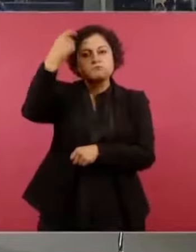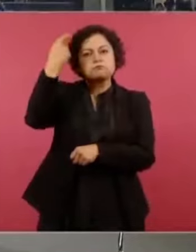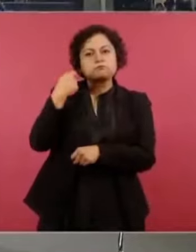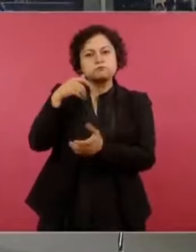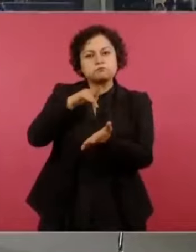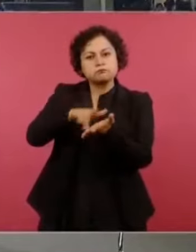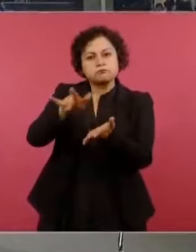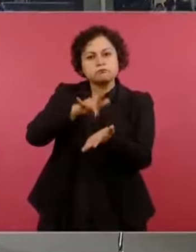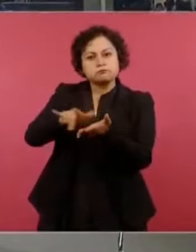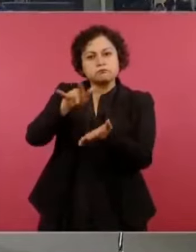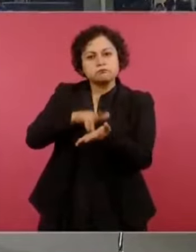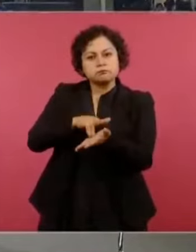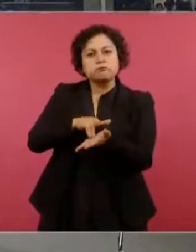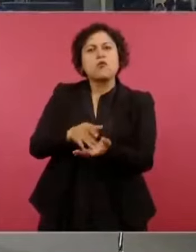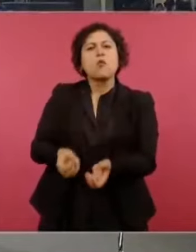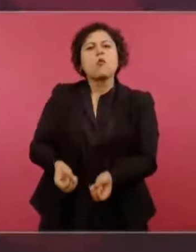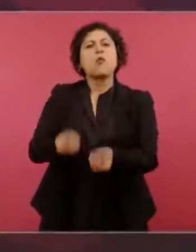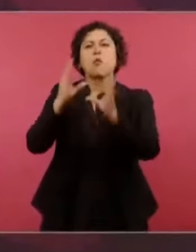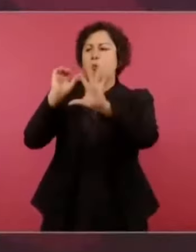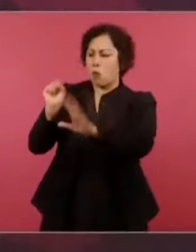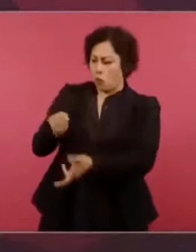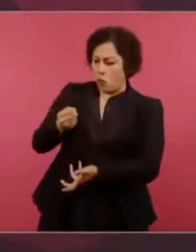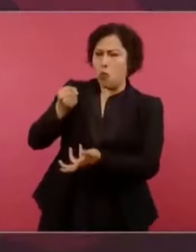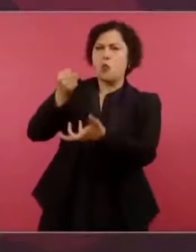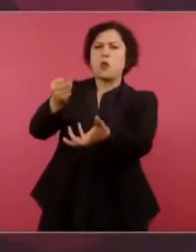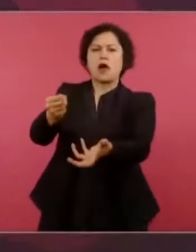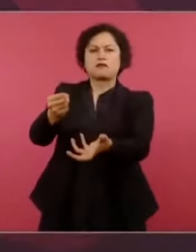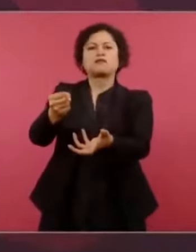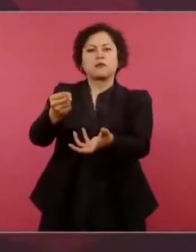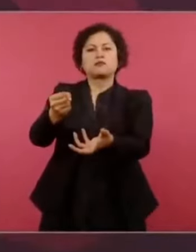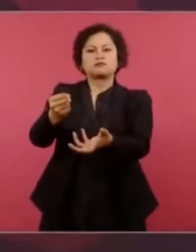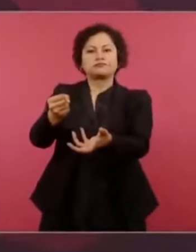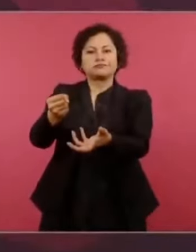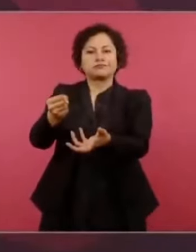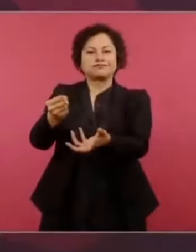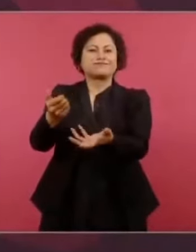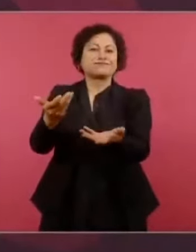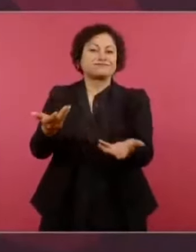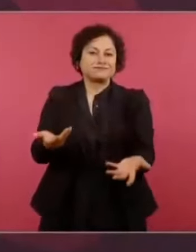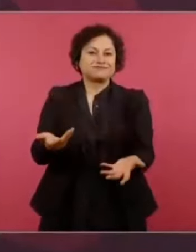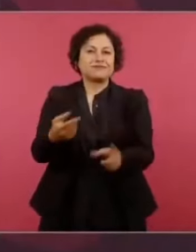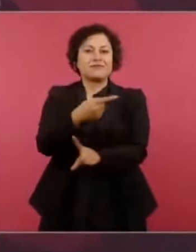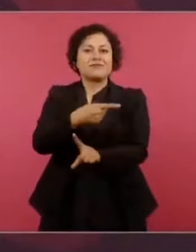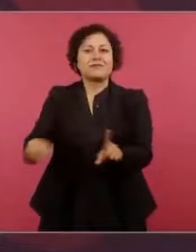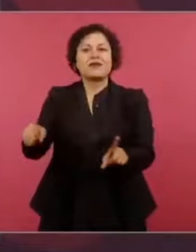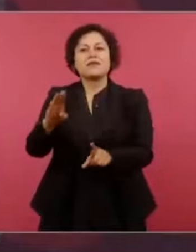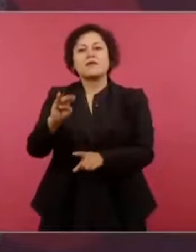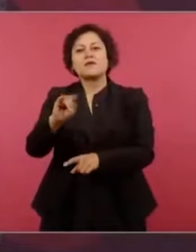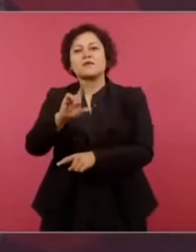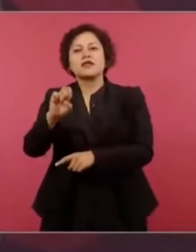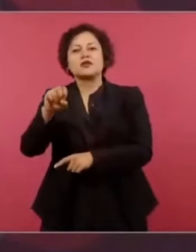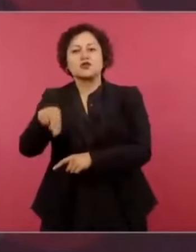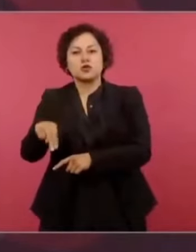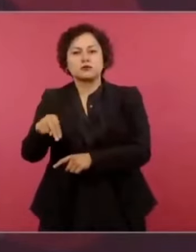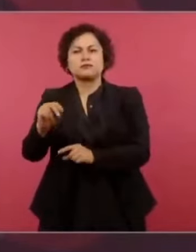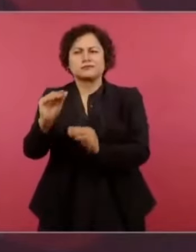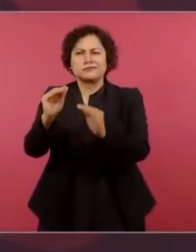medio billón, medio billón, poquito menos,